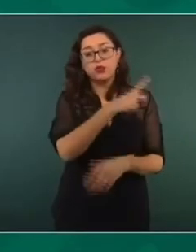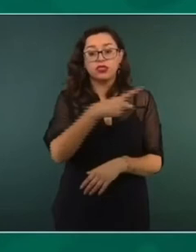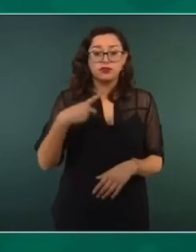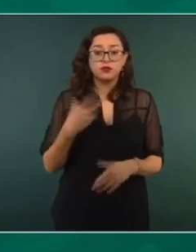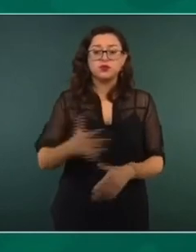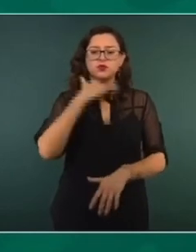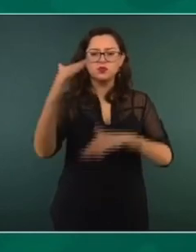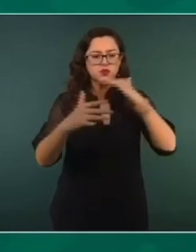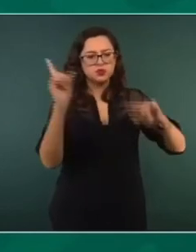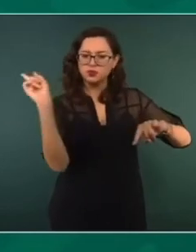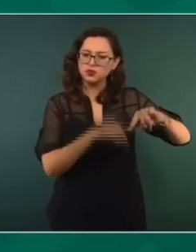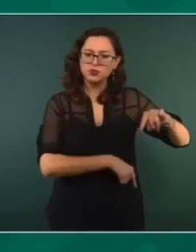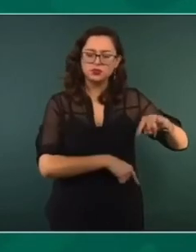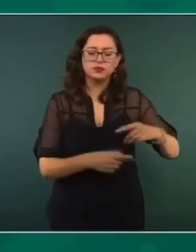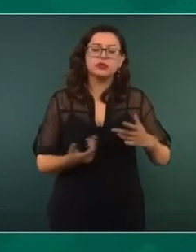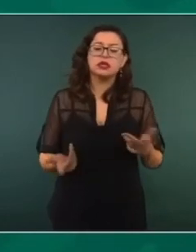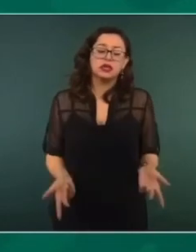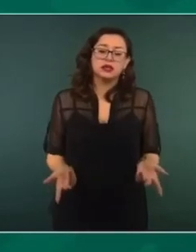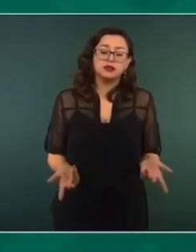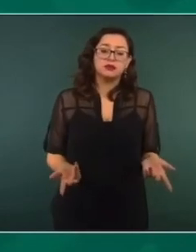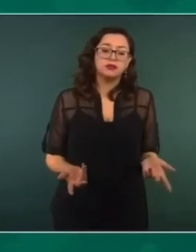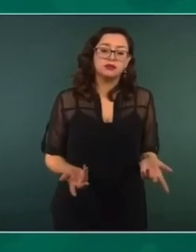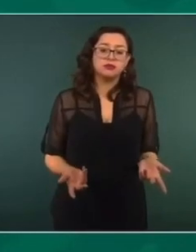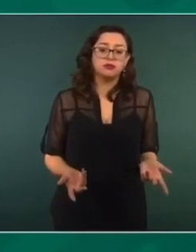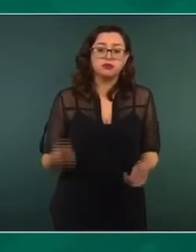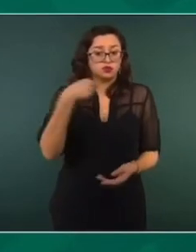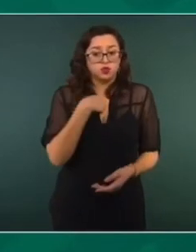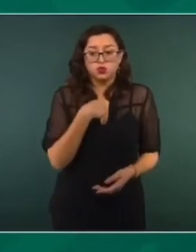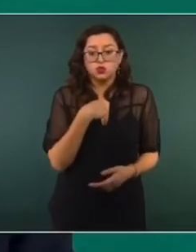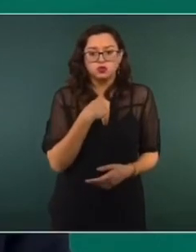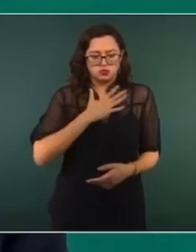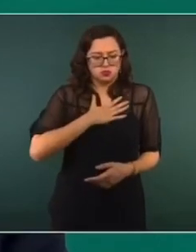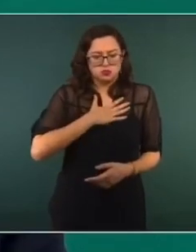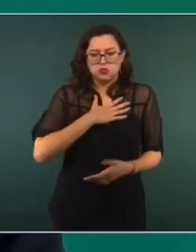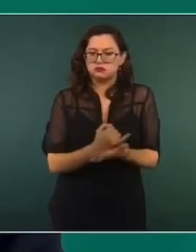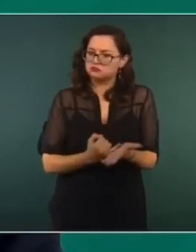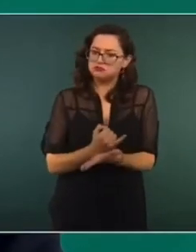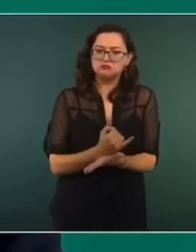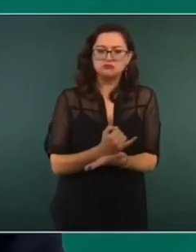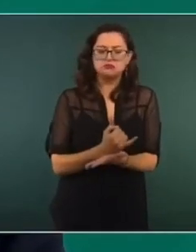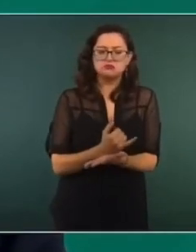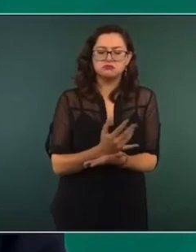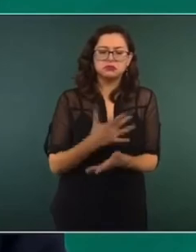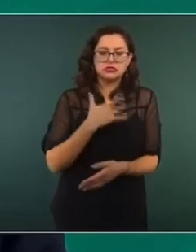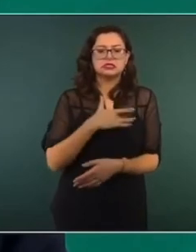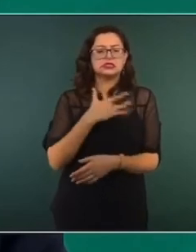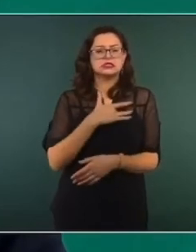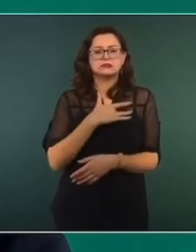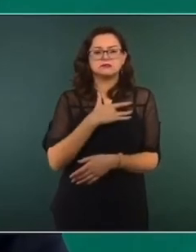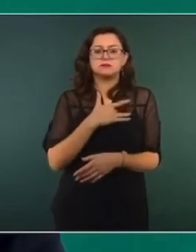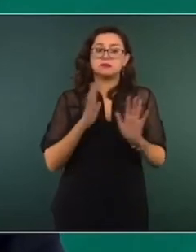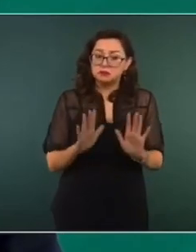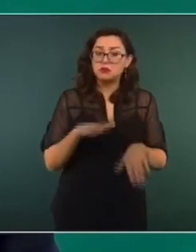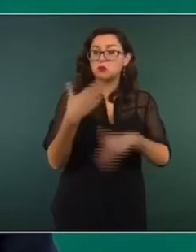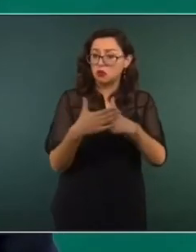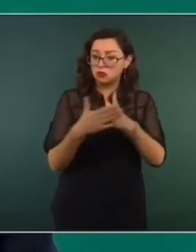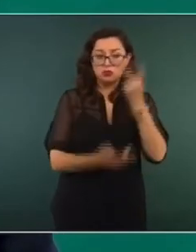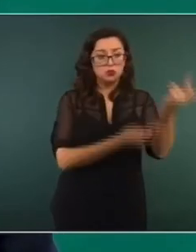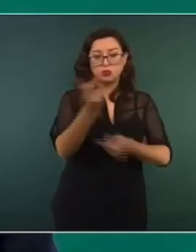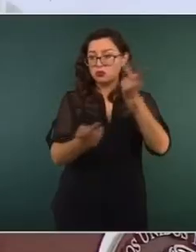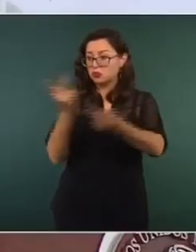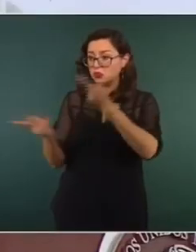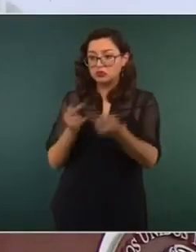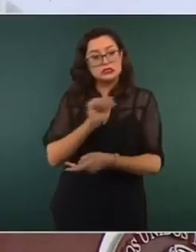esterrando la corrupción. Pues yo me inclino, porque si se lleva a cabo la consulta,